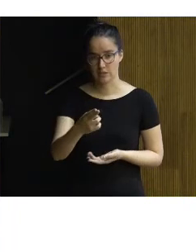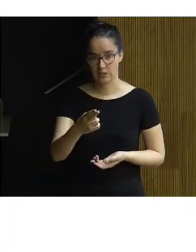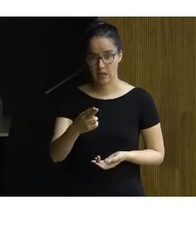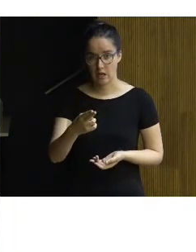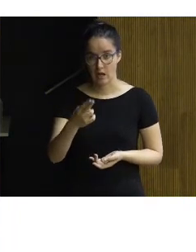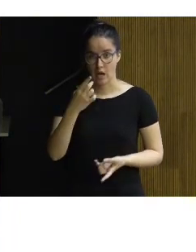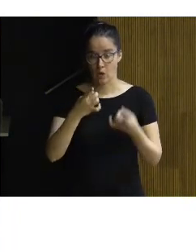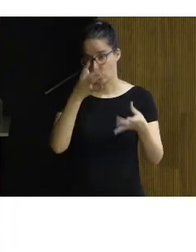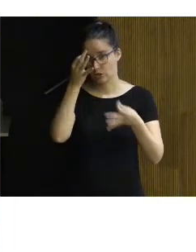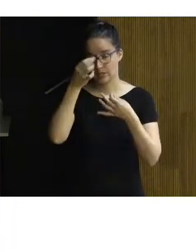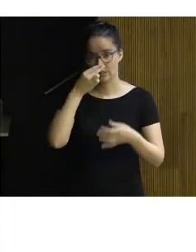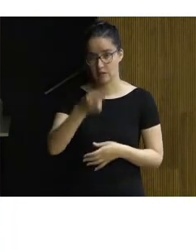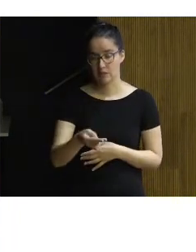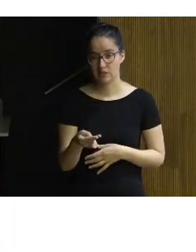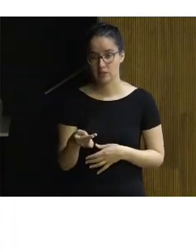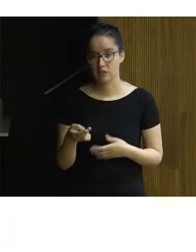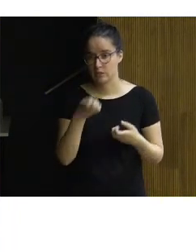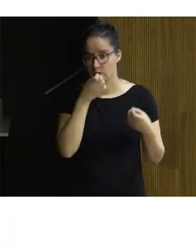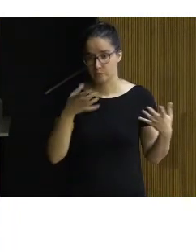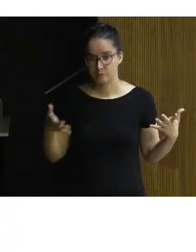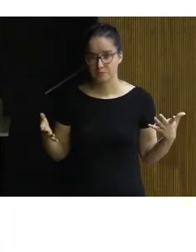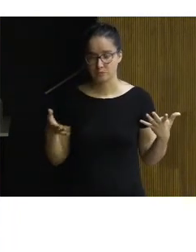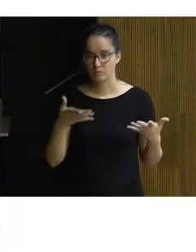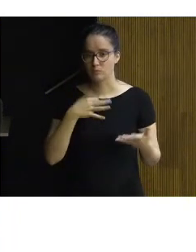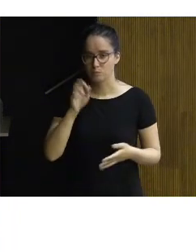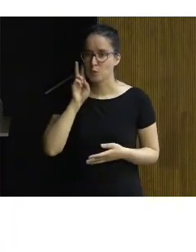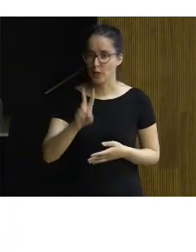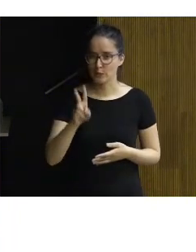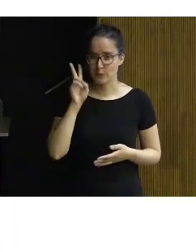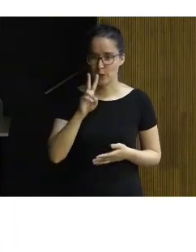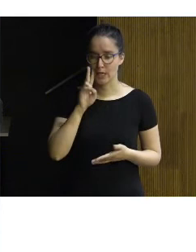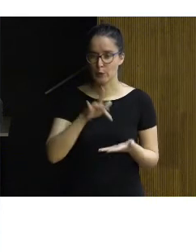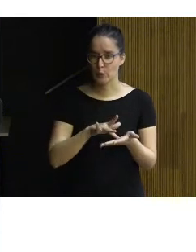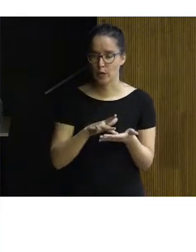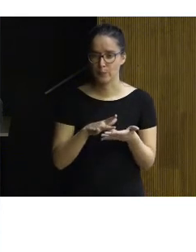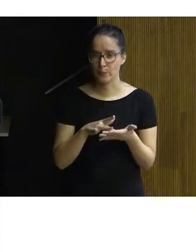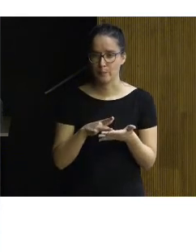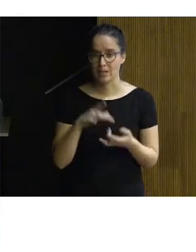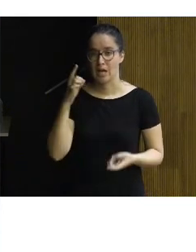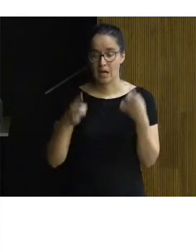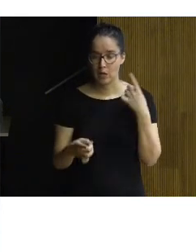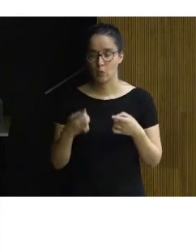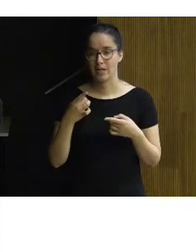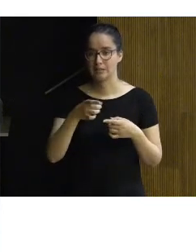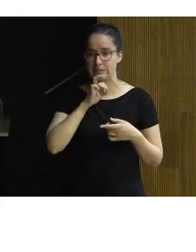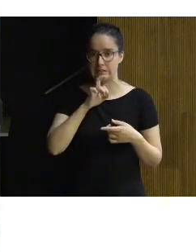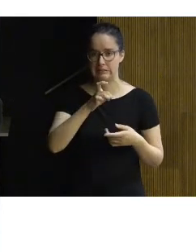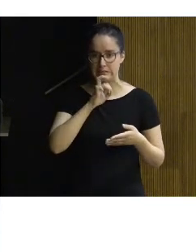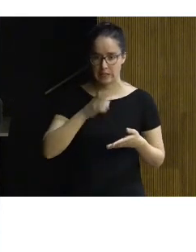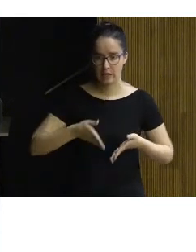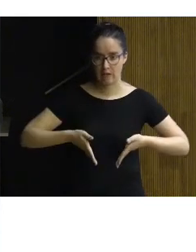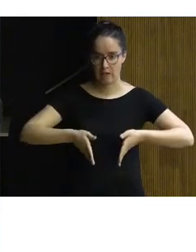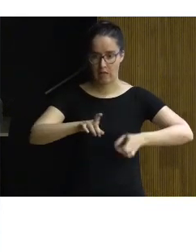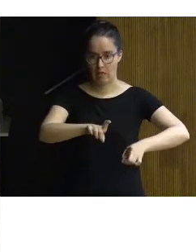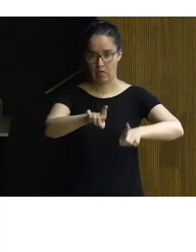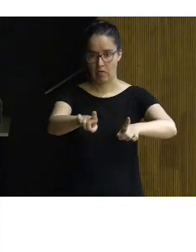detalles de la visita que bueno pues podéis ver pues que existían ciertas dificultades en ese recorrido entre